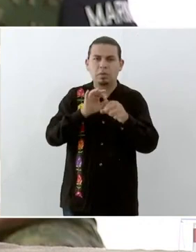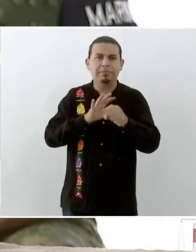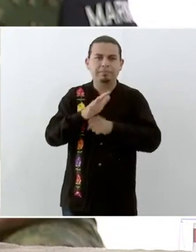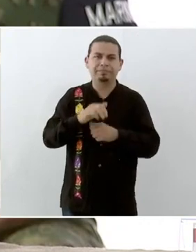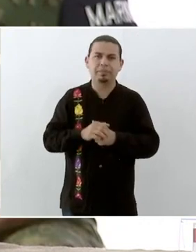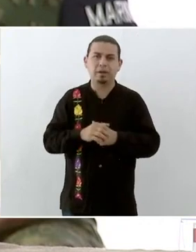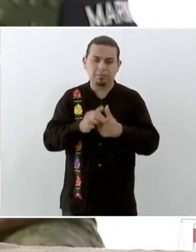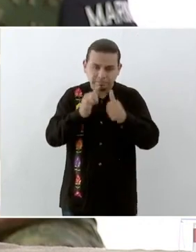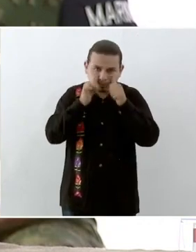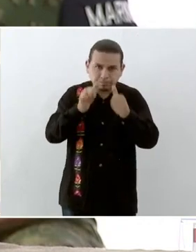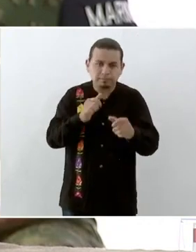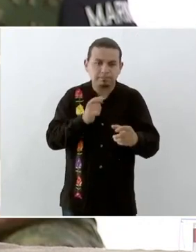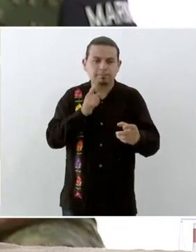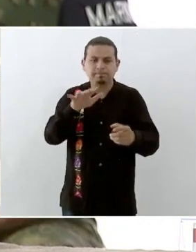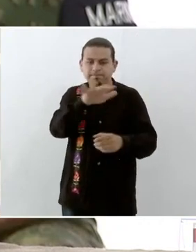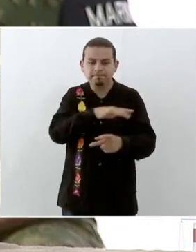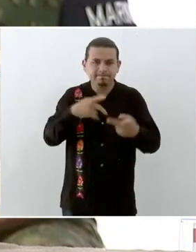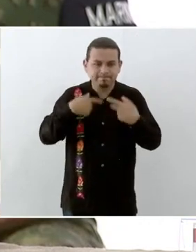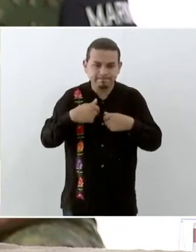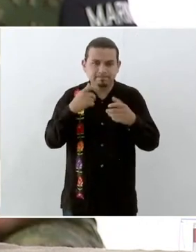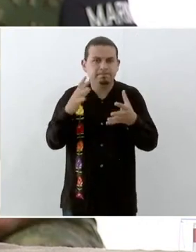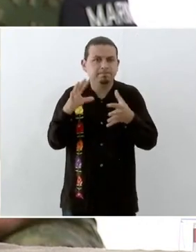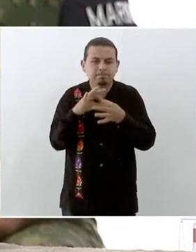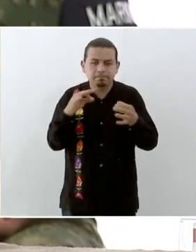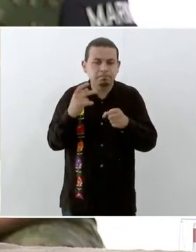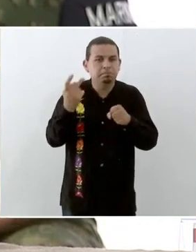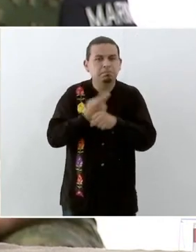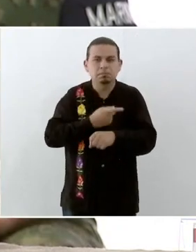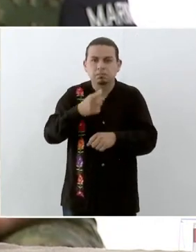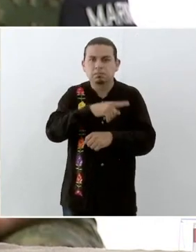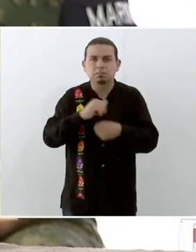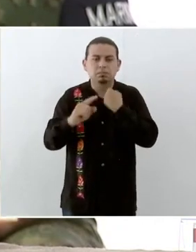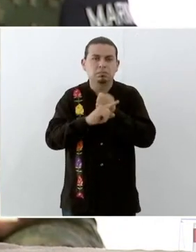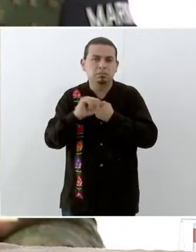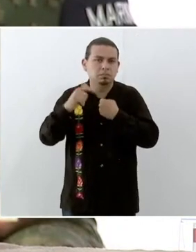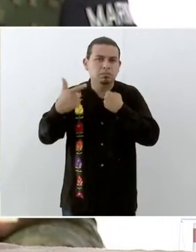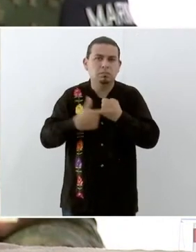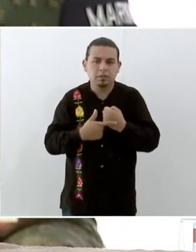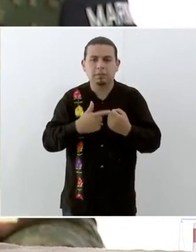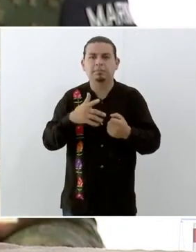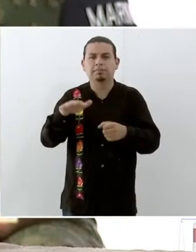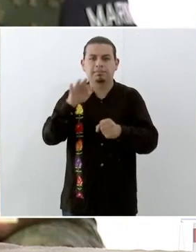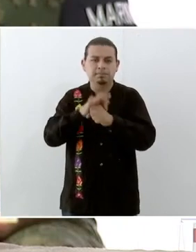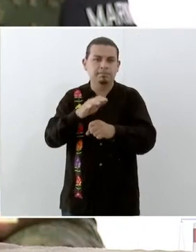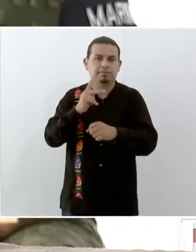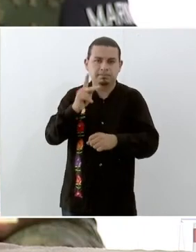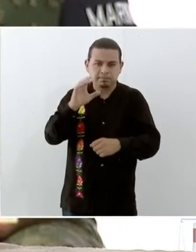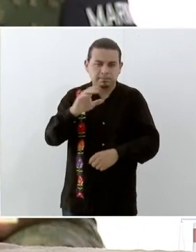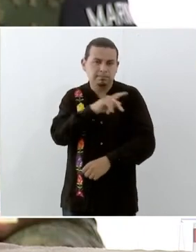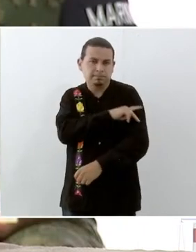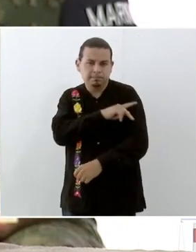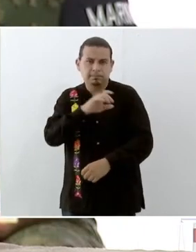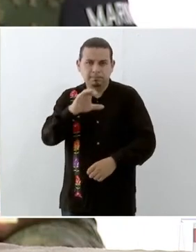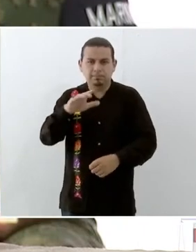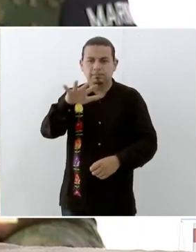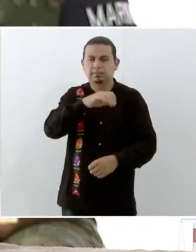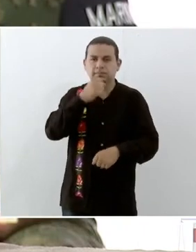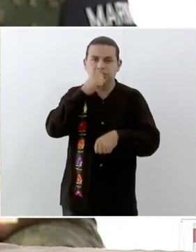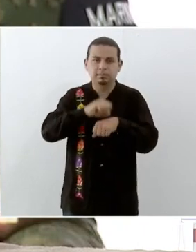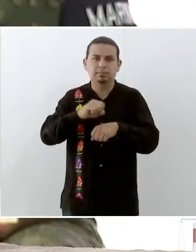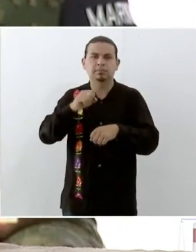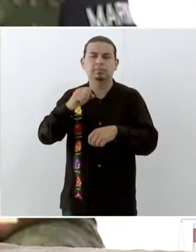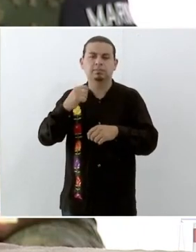es una atención directa a la emergencia, en este caso tanto Protección Civil como la Secretaría de Defensa y la Secretaría de Marina